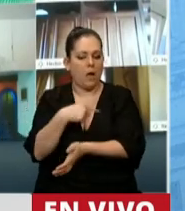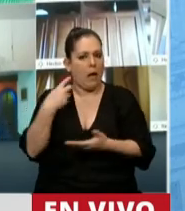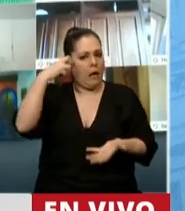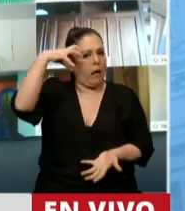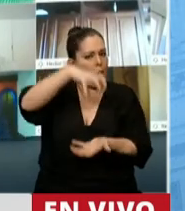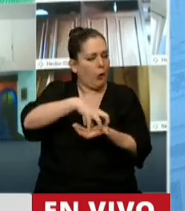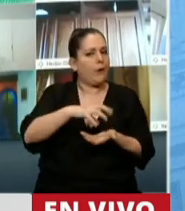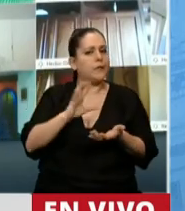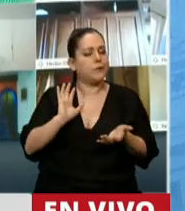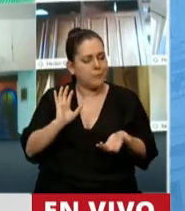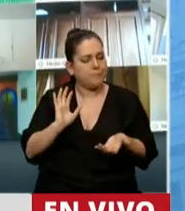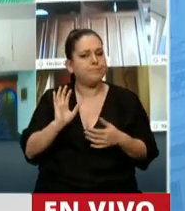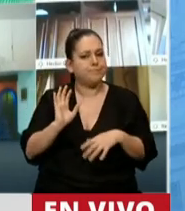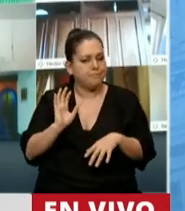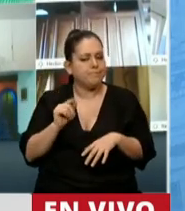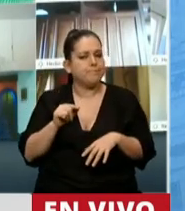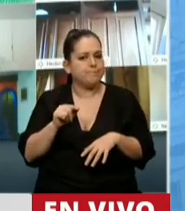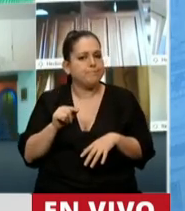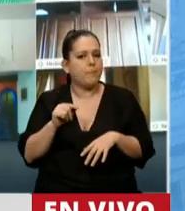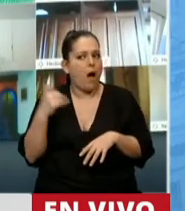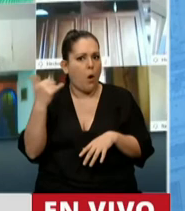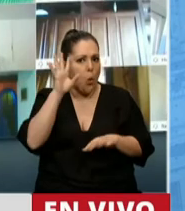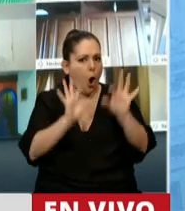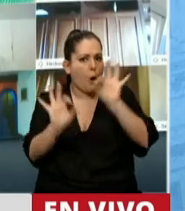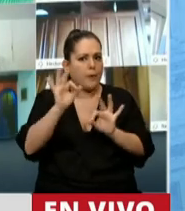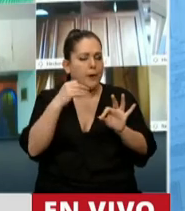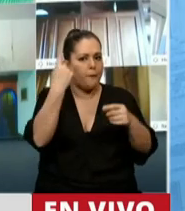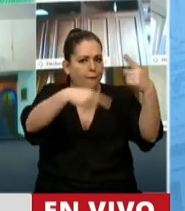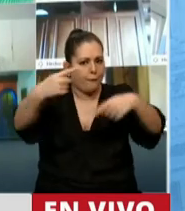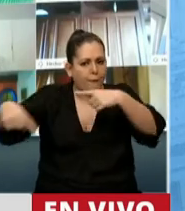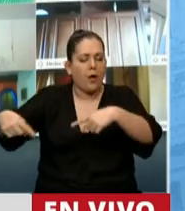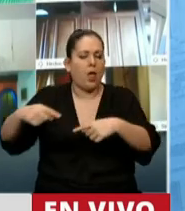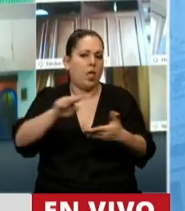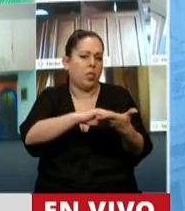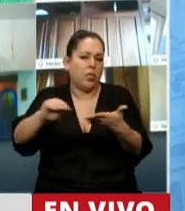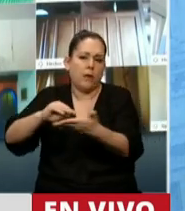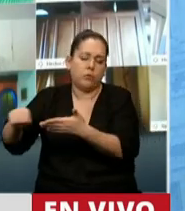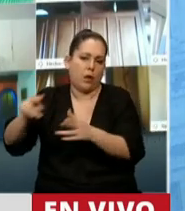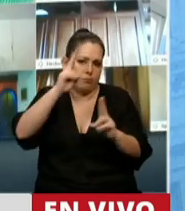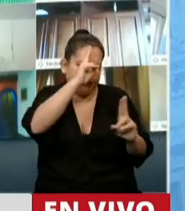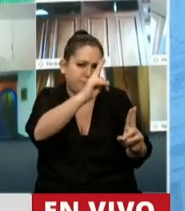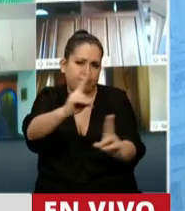con muchos de los actores que han opinado hoy, que son diputados respetables, que son